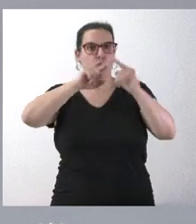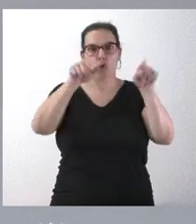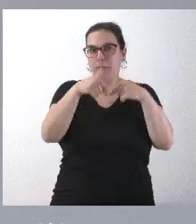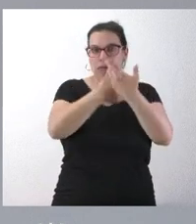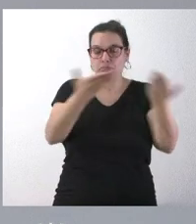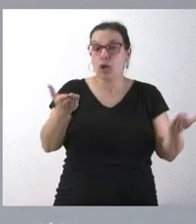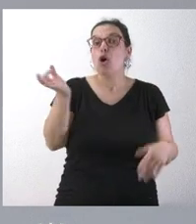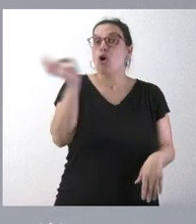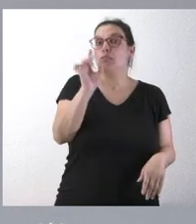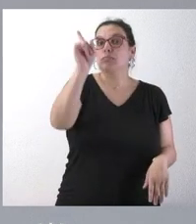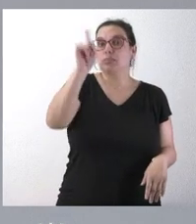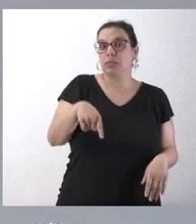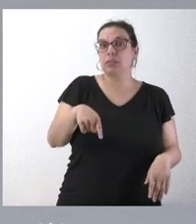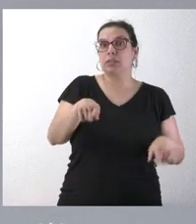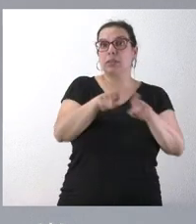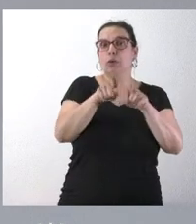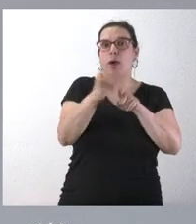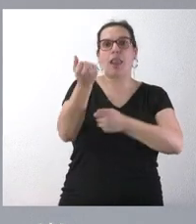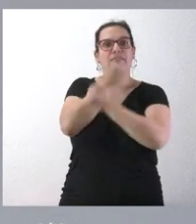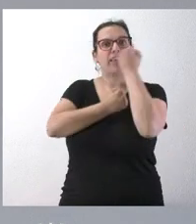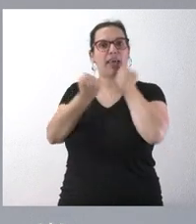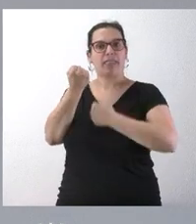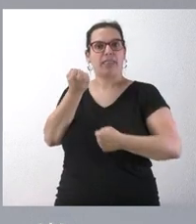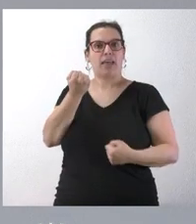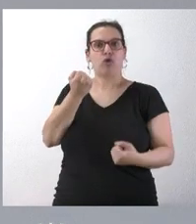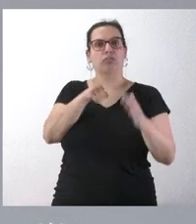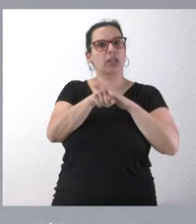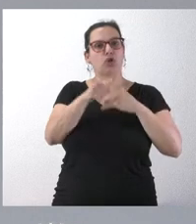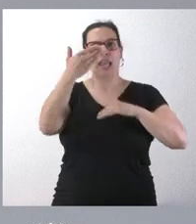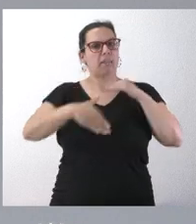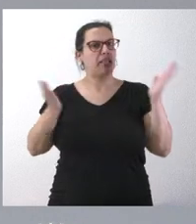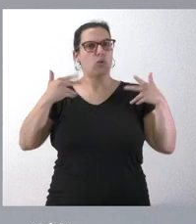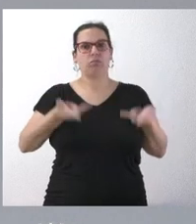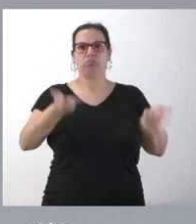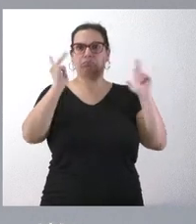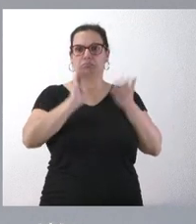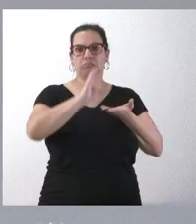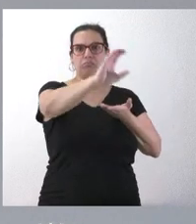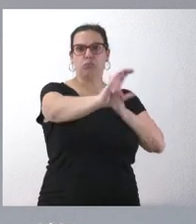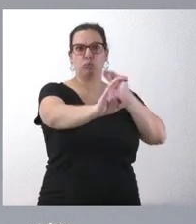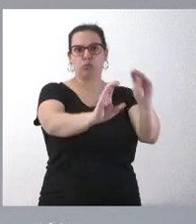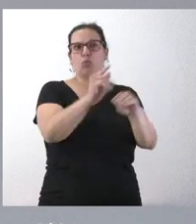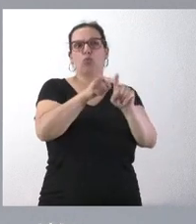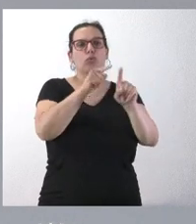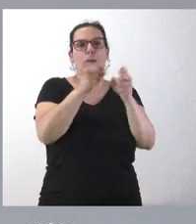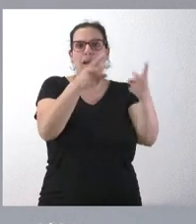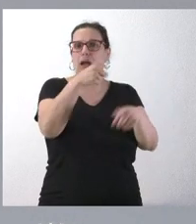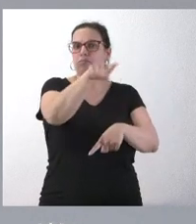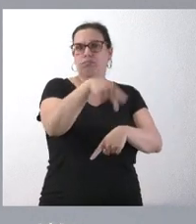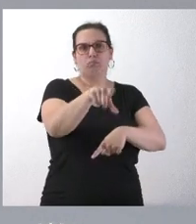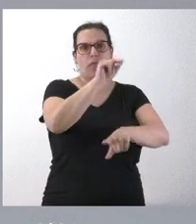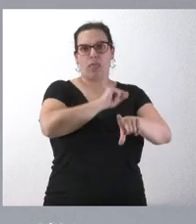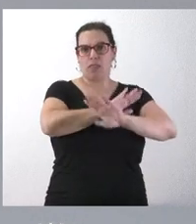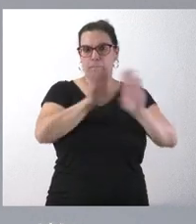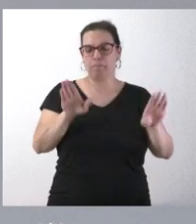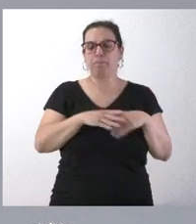o también a operaciones de capital o financieras. Es decir, no tienen ningún límite en lo que se refiere al destino de esa ayuda que reciben.